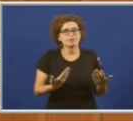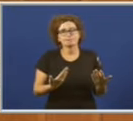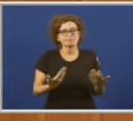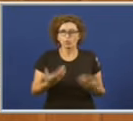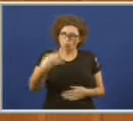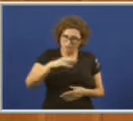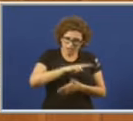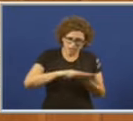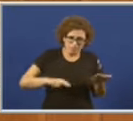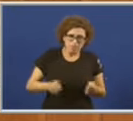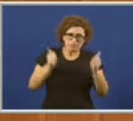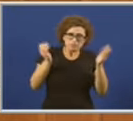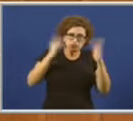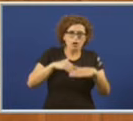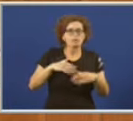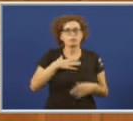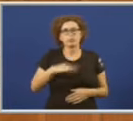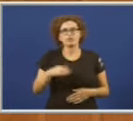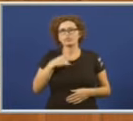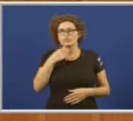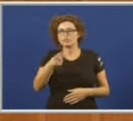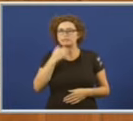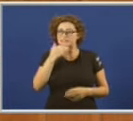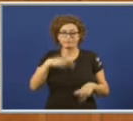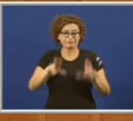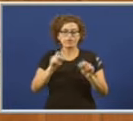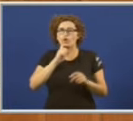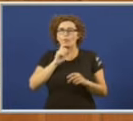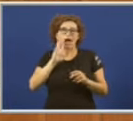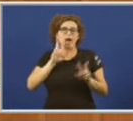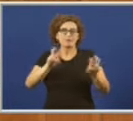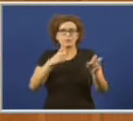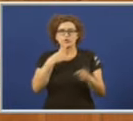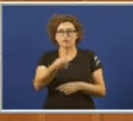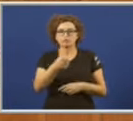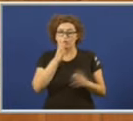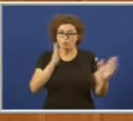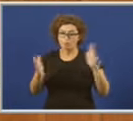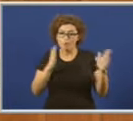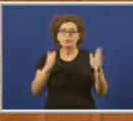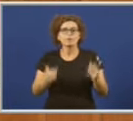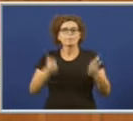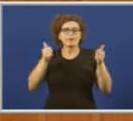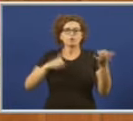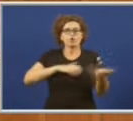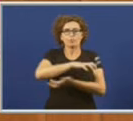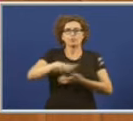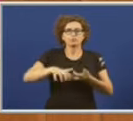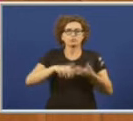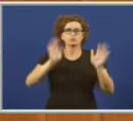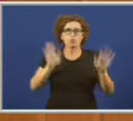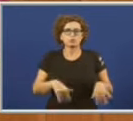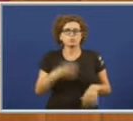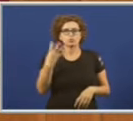Galiza posible remato como comecei estamos a vivir un dos momentos máis convulsos dos últimos